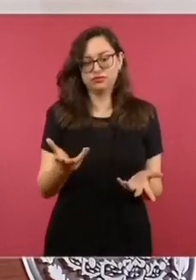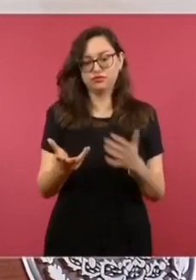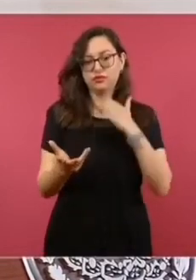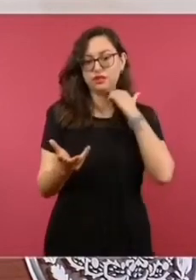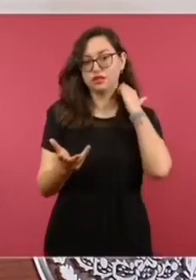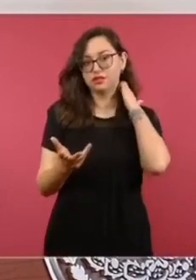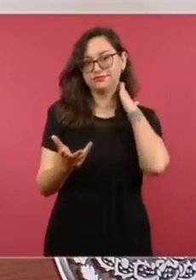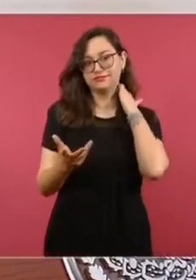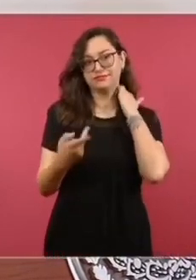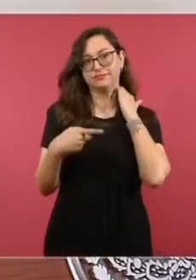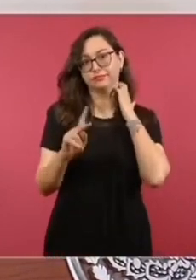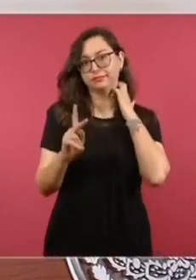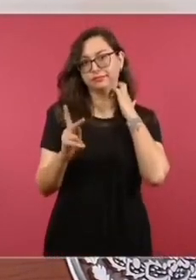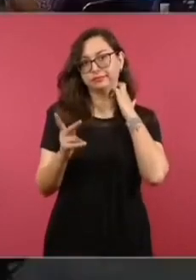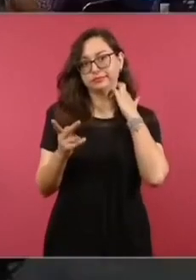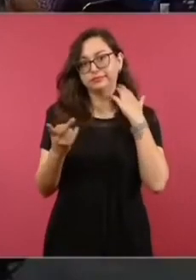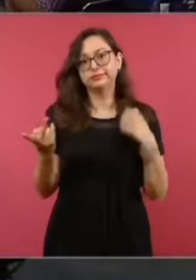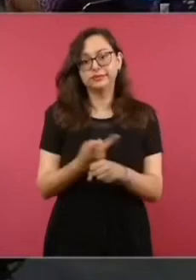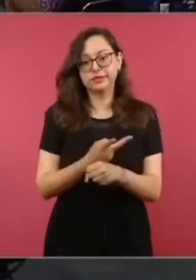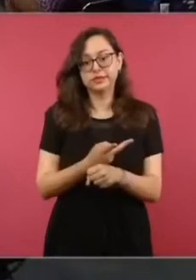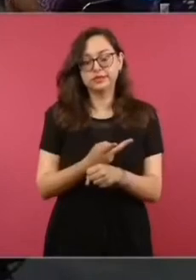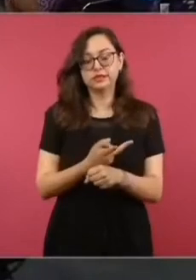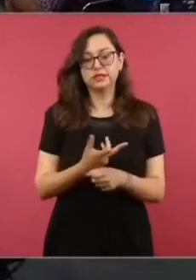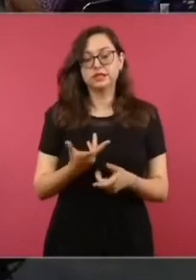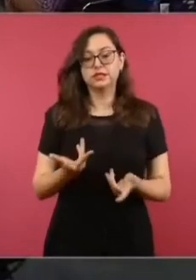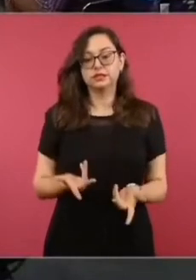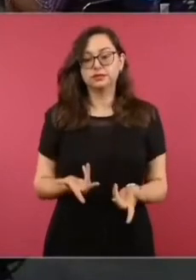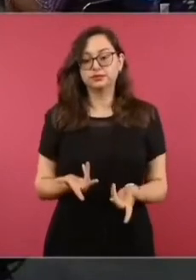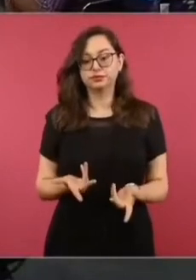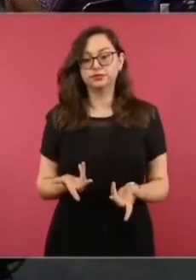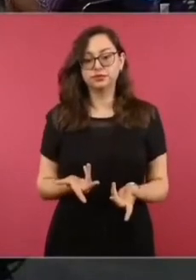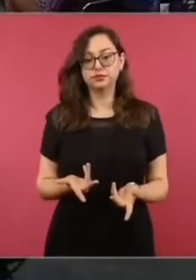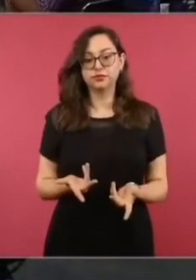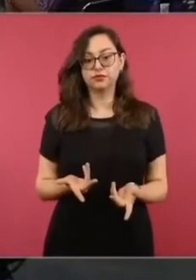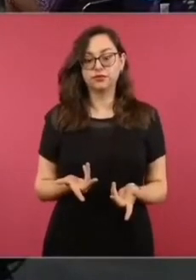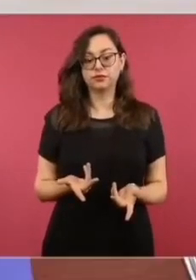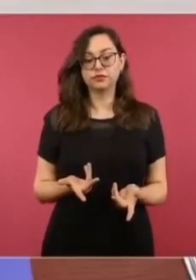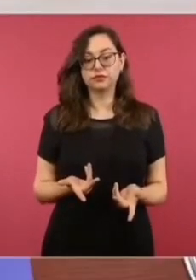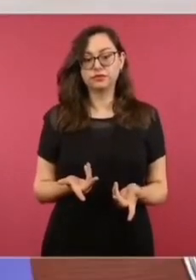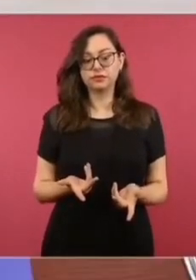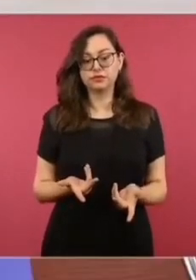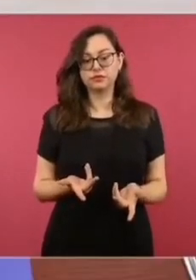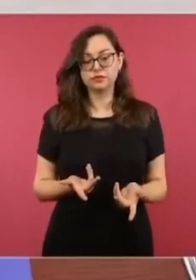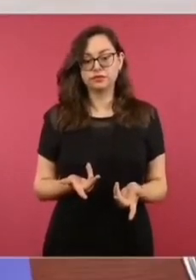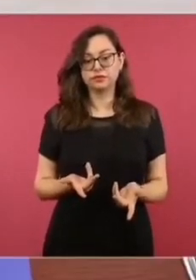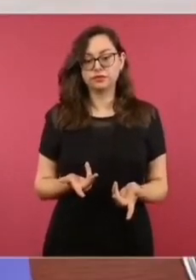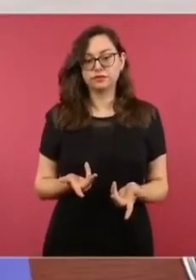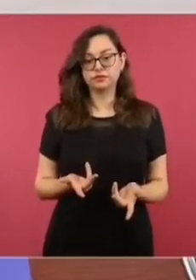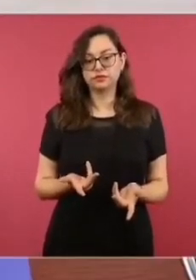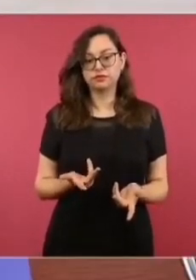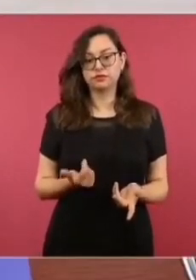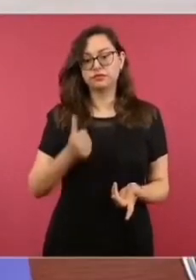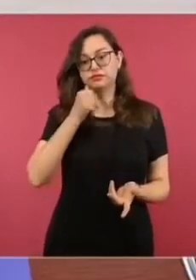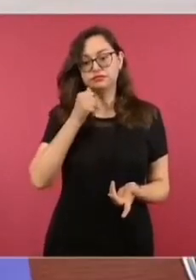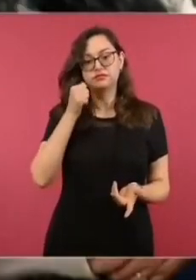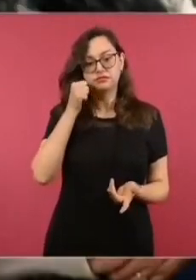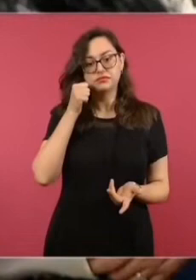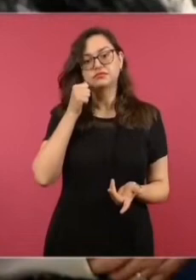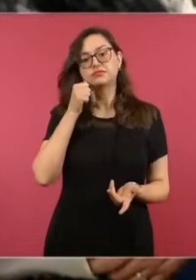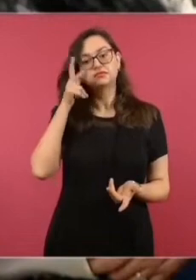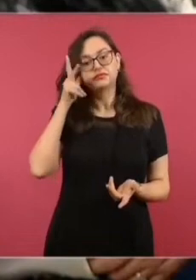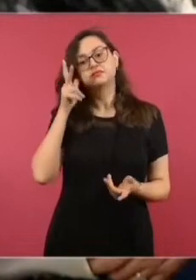estos secuestros, afortunadamente ya